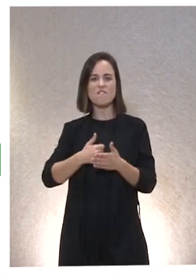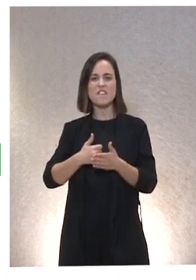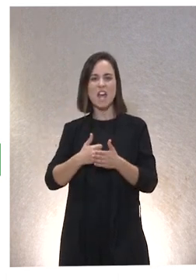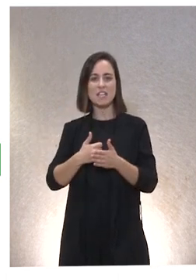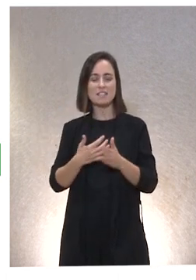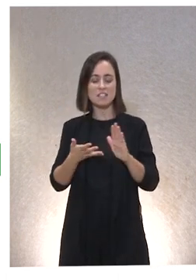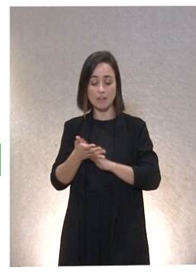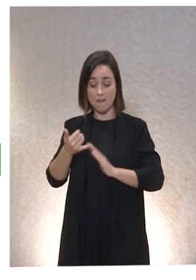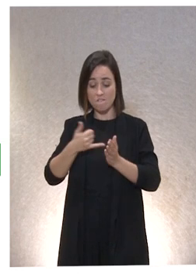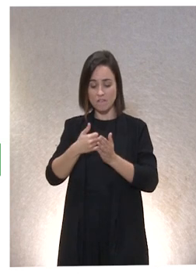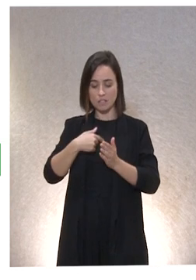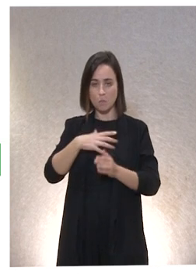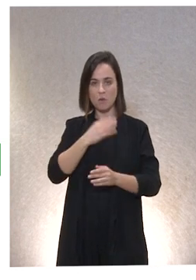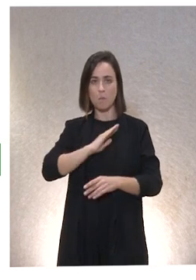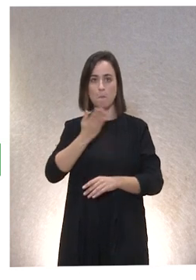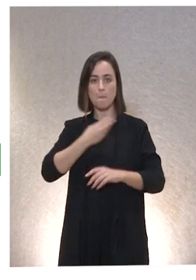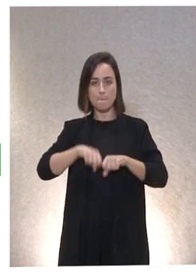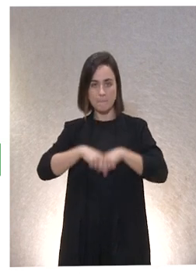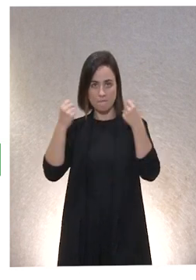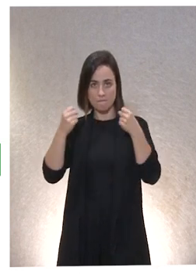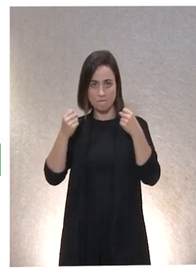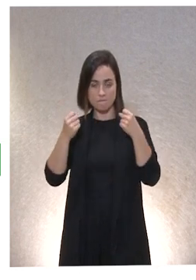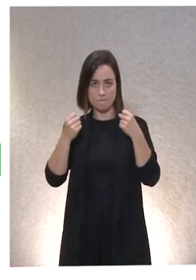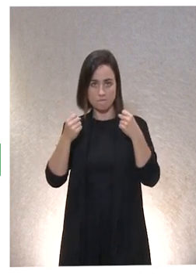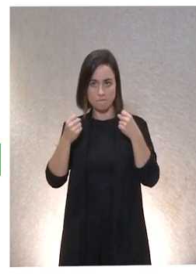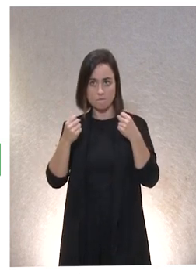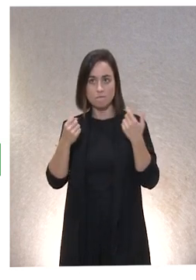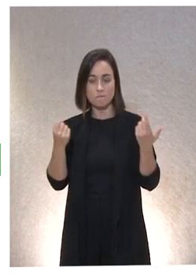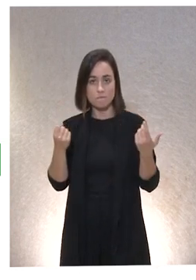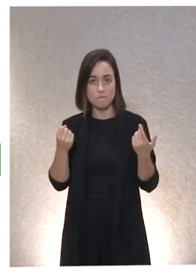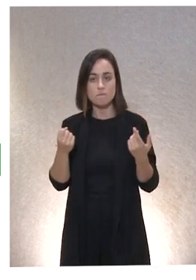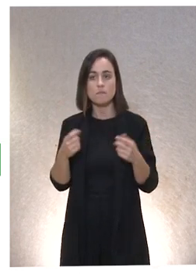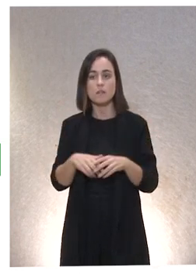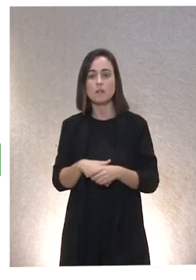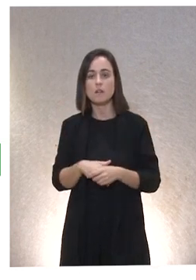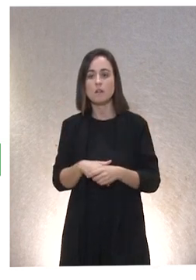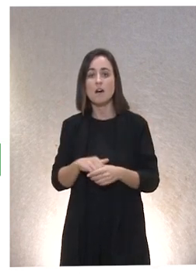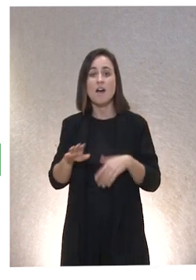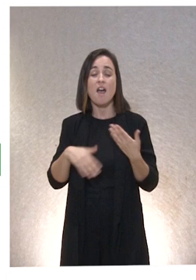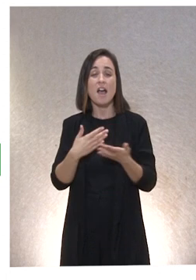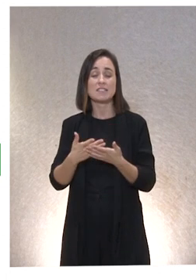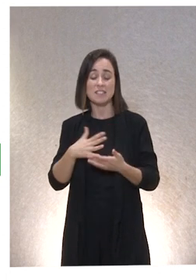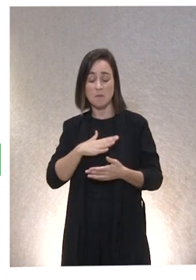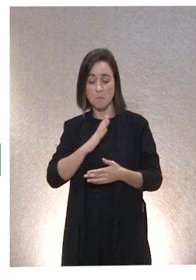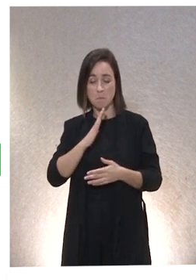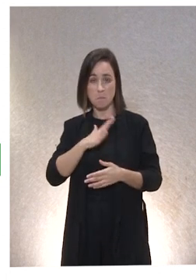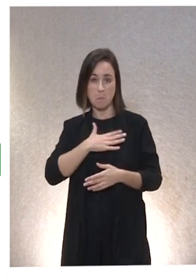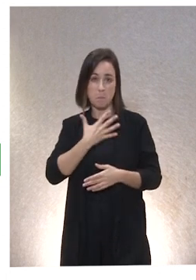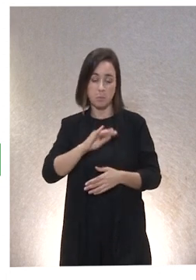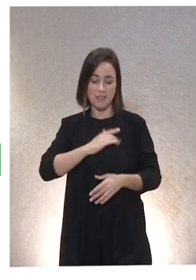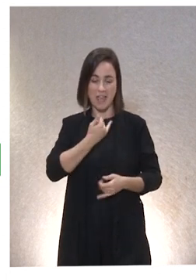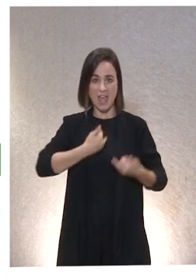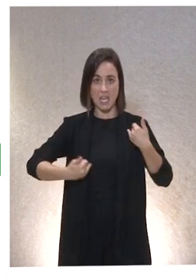rompernos. Y de vulnerabilidad, de vulnerabilidad que podemos herirnos. Volus es herida.